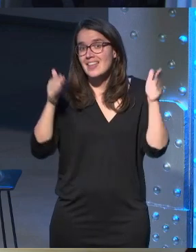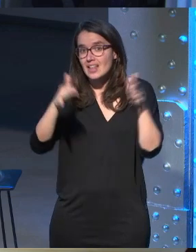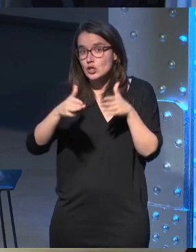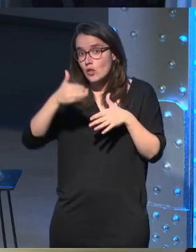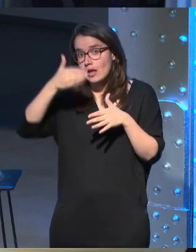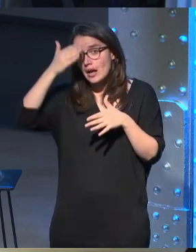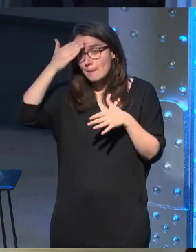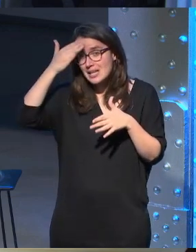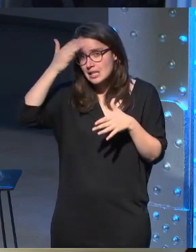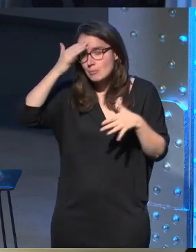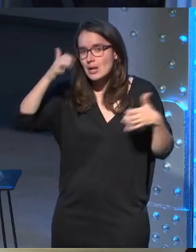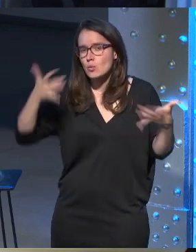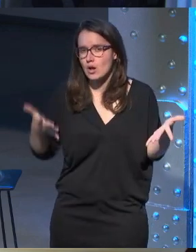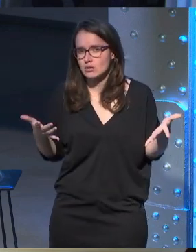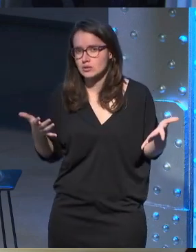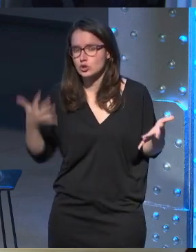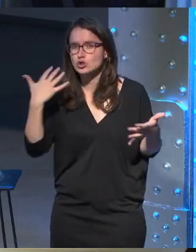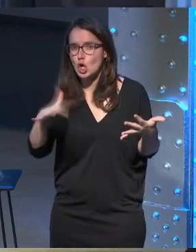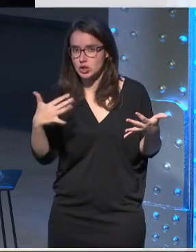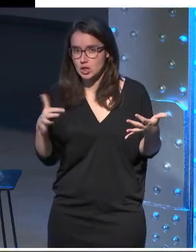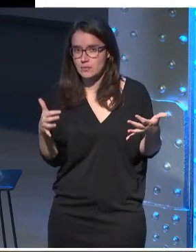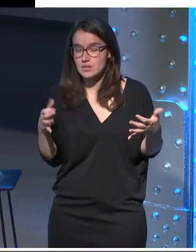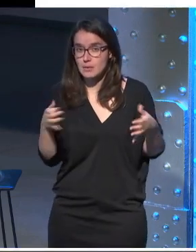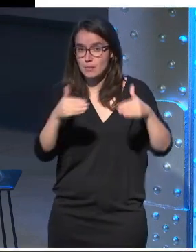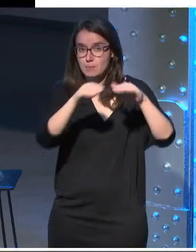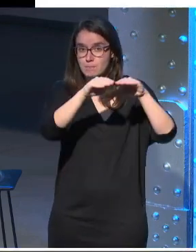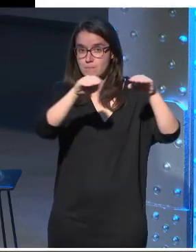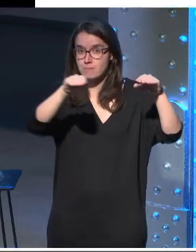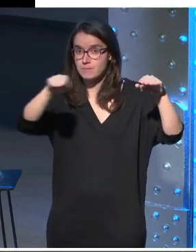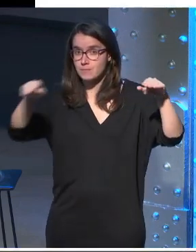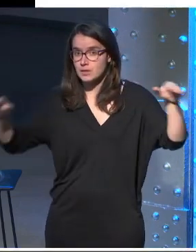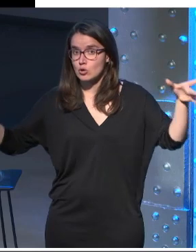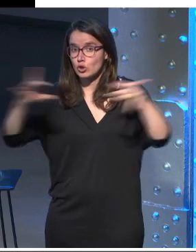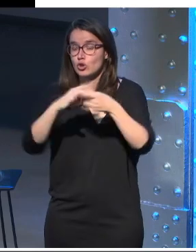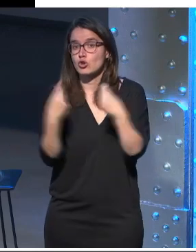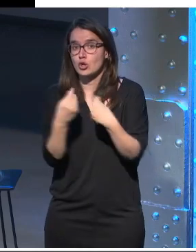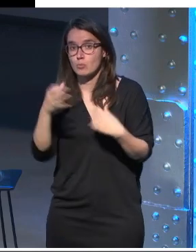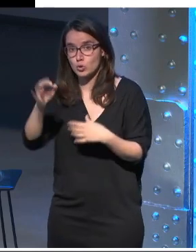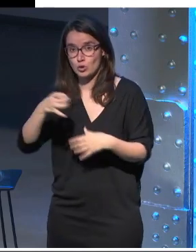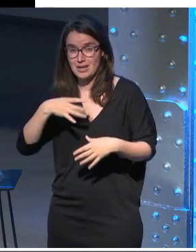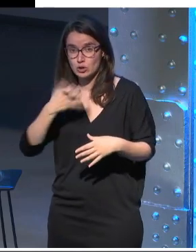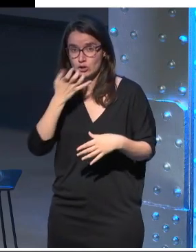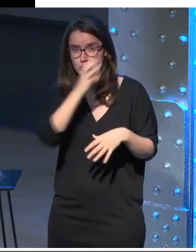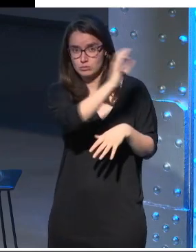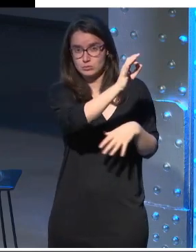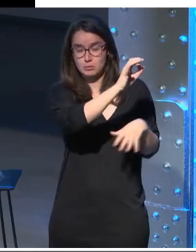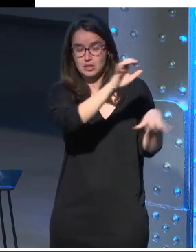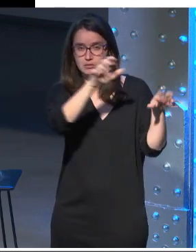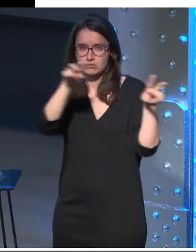atención principal de esa siguiente escena ¿dónde tendrá que estar? ¿dónde tendrá que estar? tendrá que estar alineado con el punto blanco si yo estoy aquí me giro y